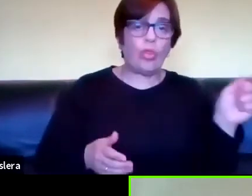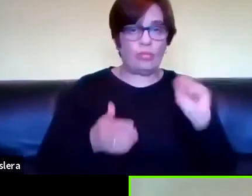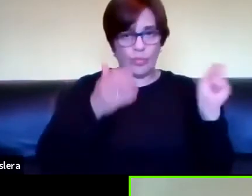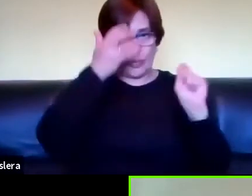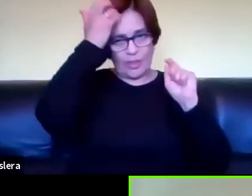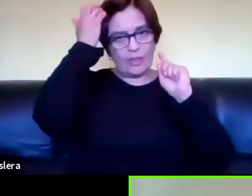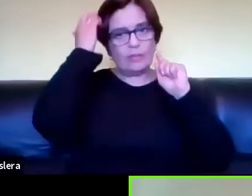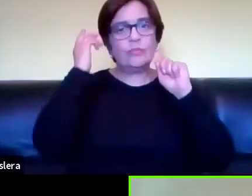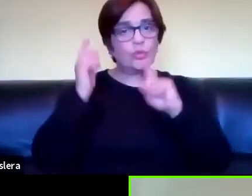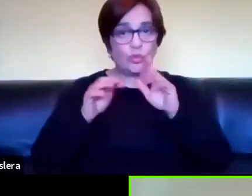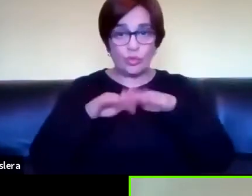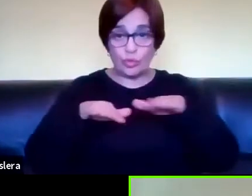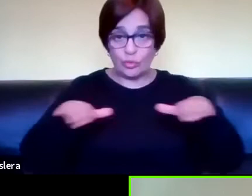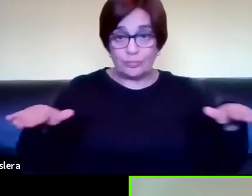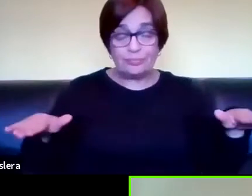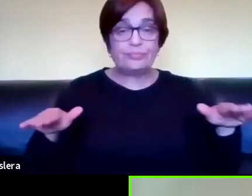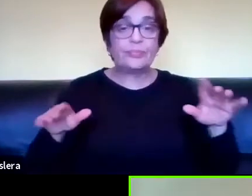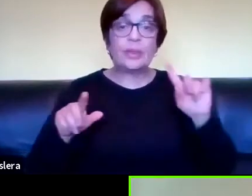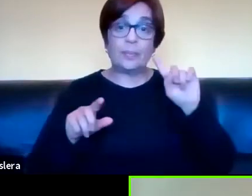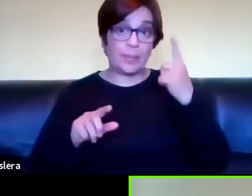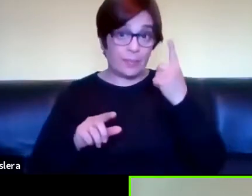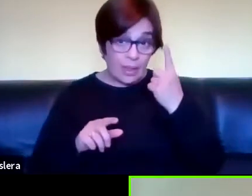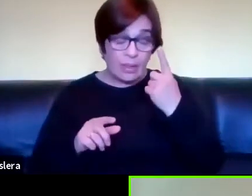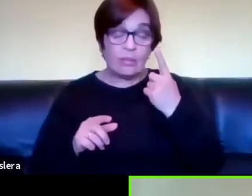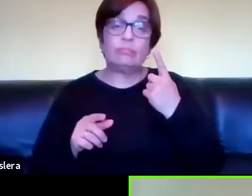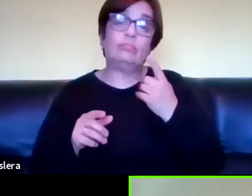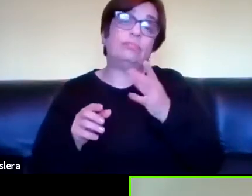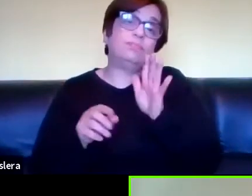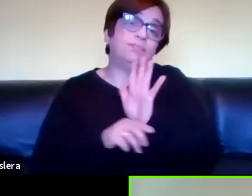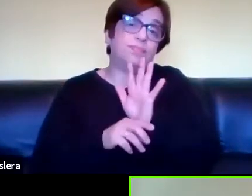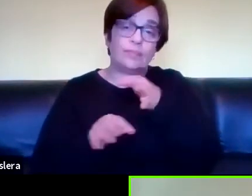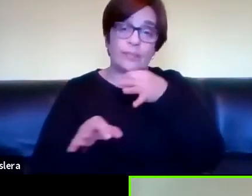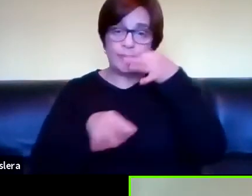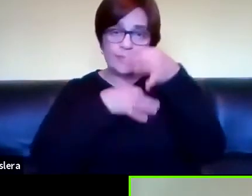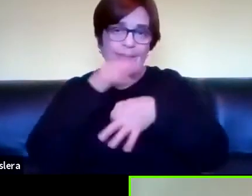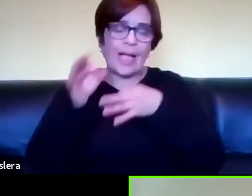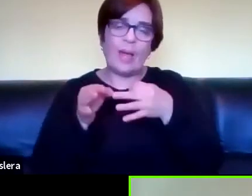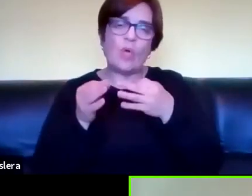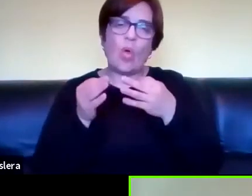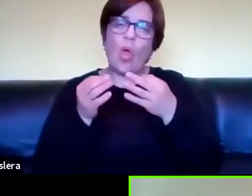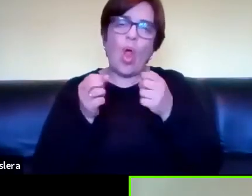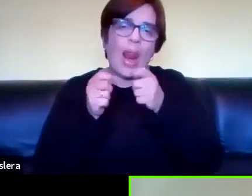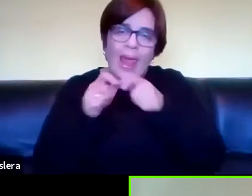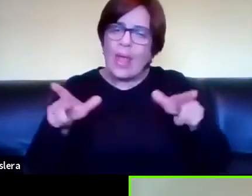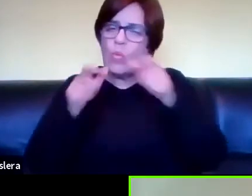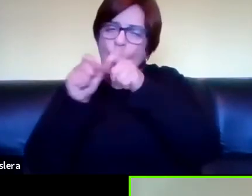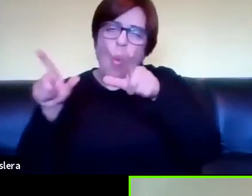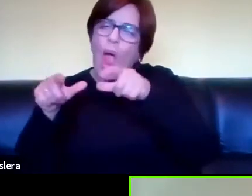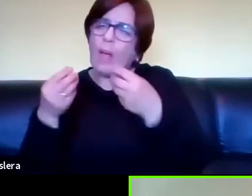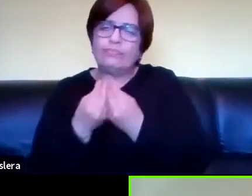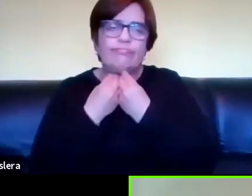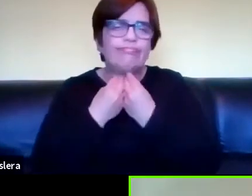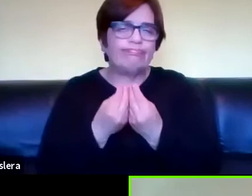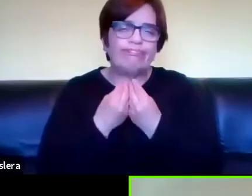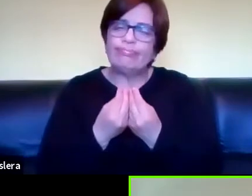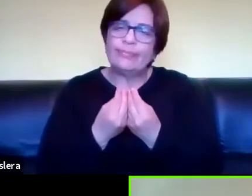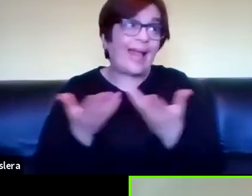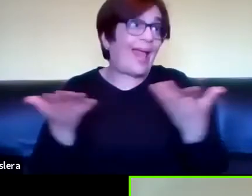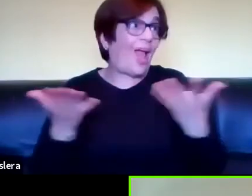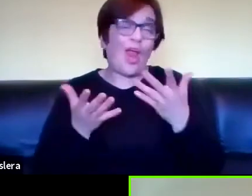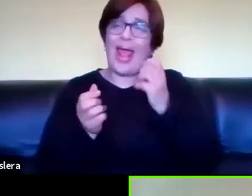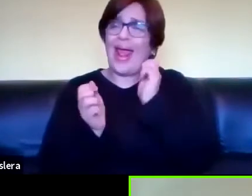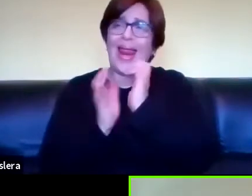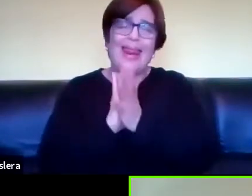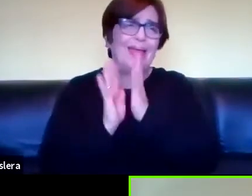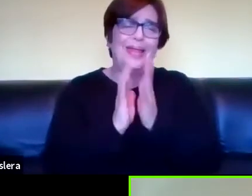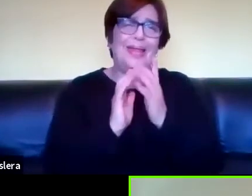sordos entonces en primer término hablamos de que tiene que ser una educación plurilingüe en la medida que bueno hoy en día hay muchas lenguas